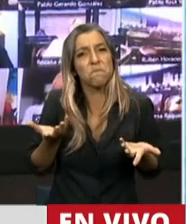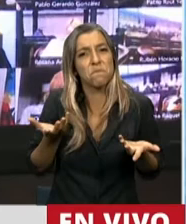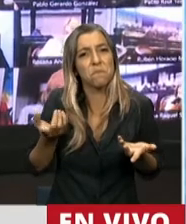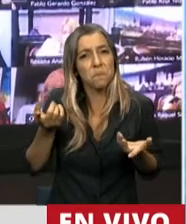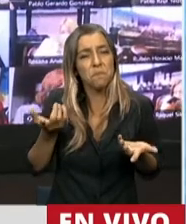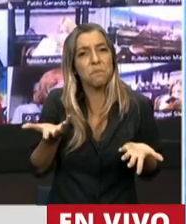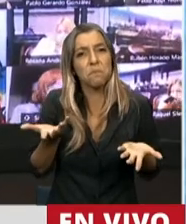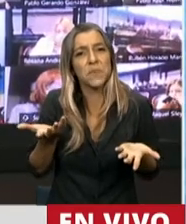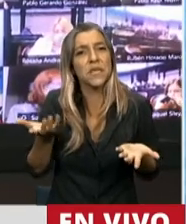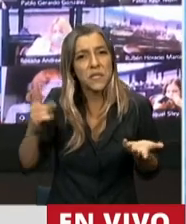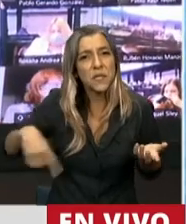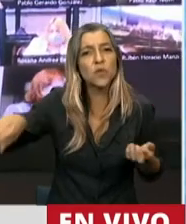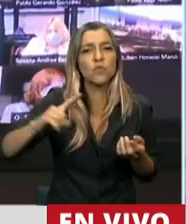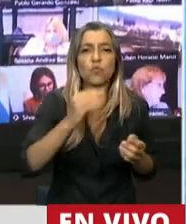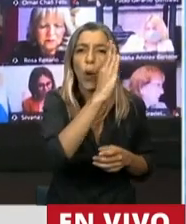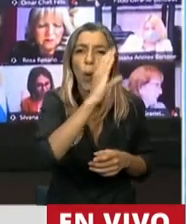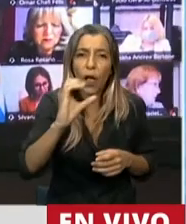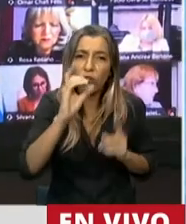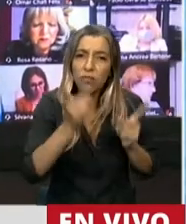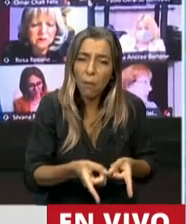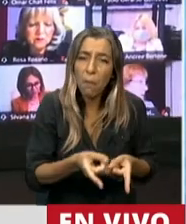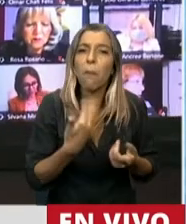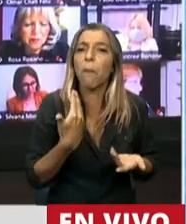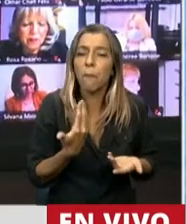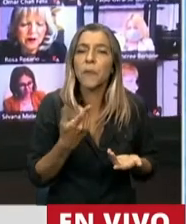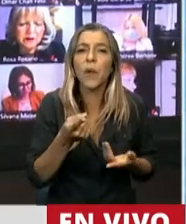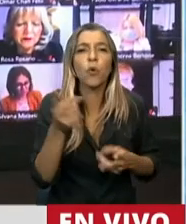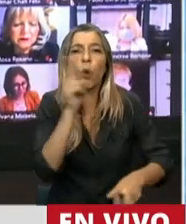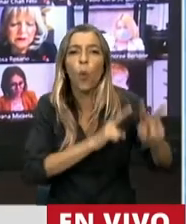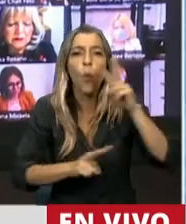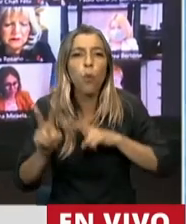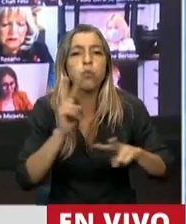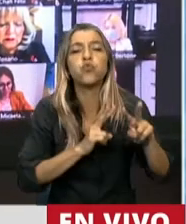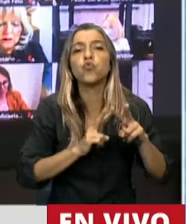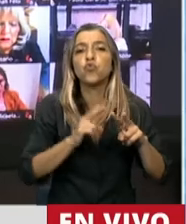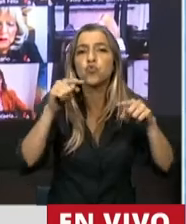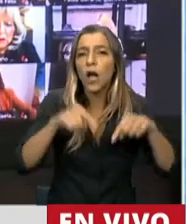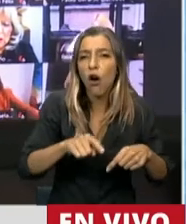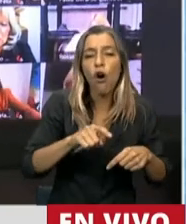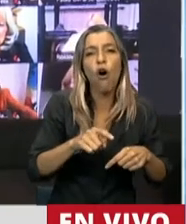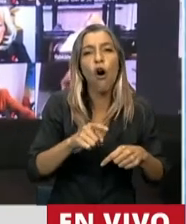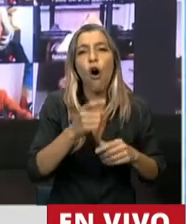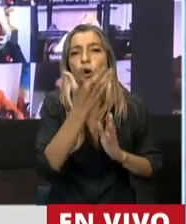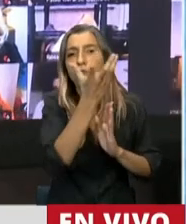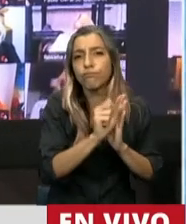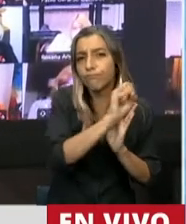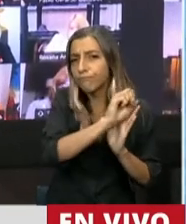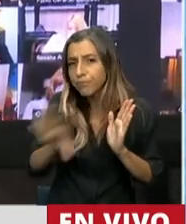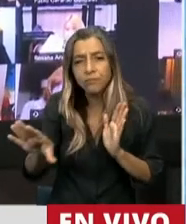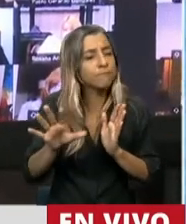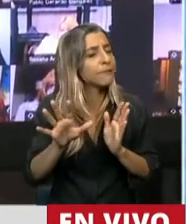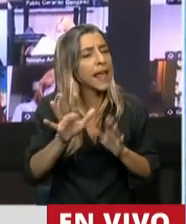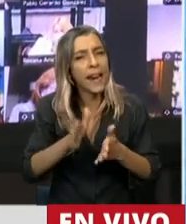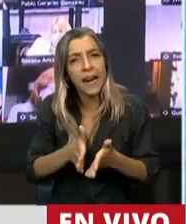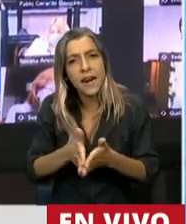Banco Central de la República Argentina, mejorando la inmediatez de las transferencias y trabajando por